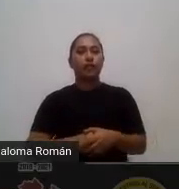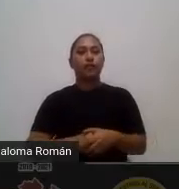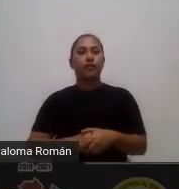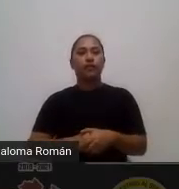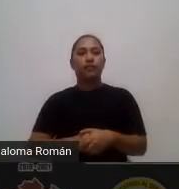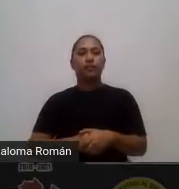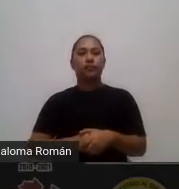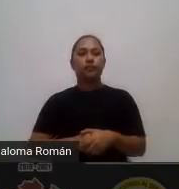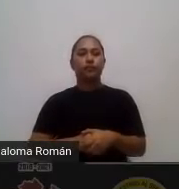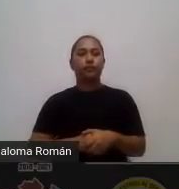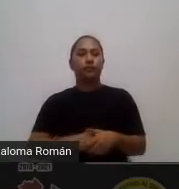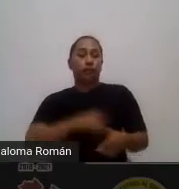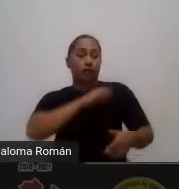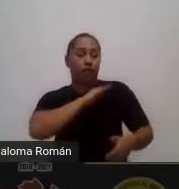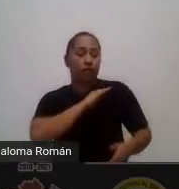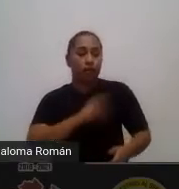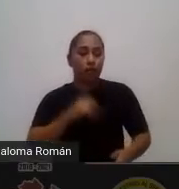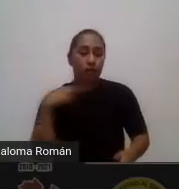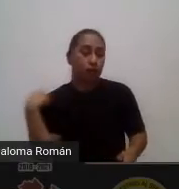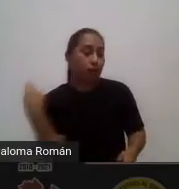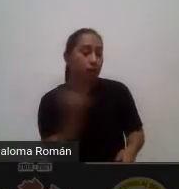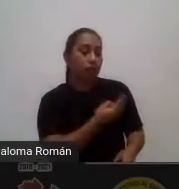pueden ustedes también observar